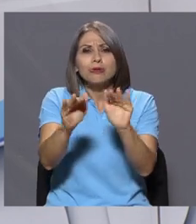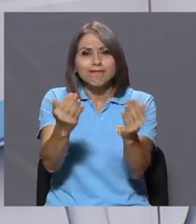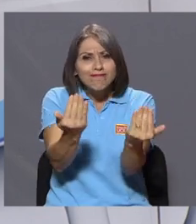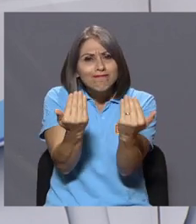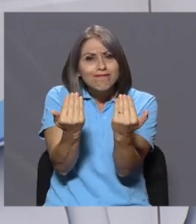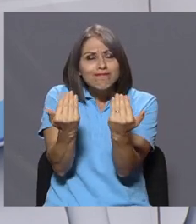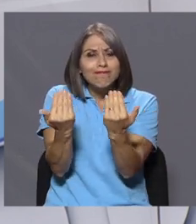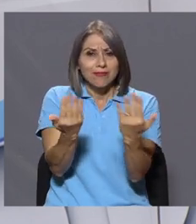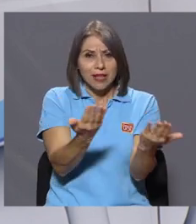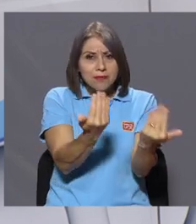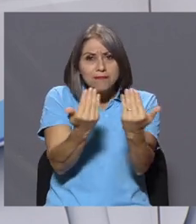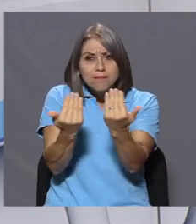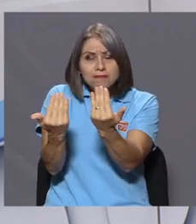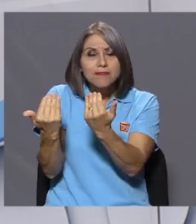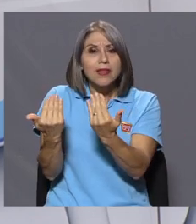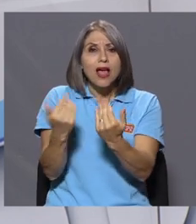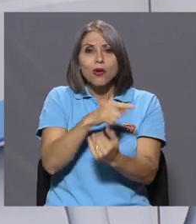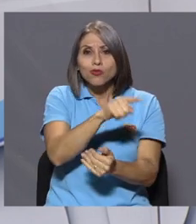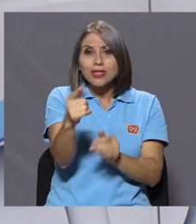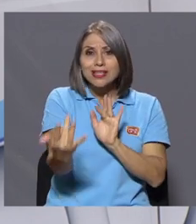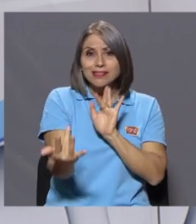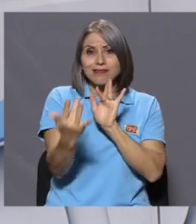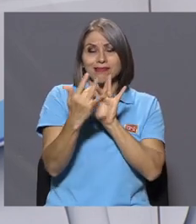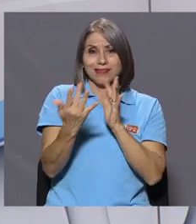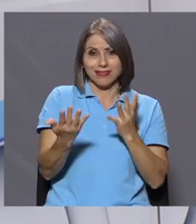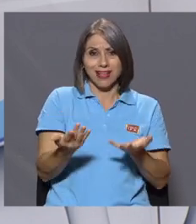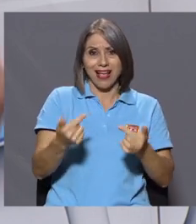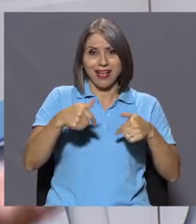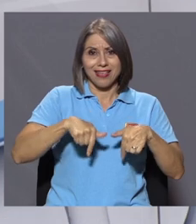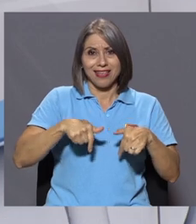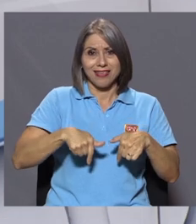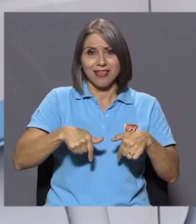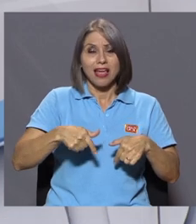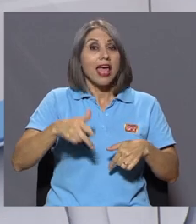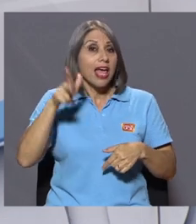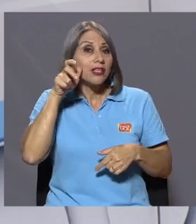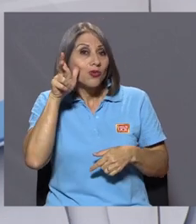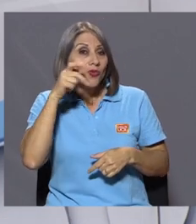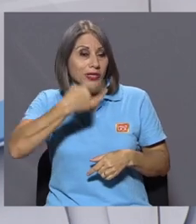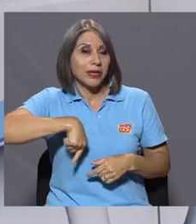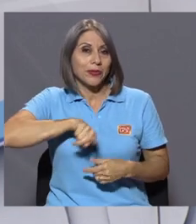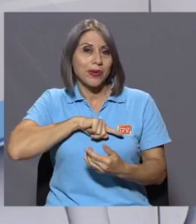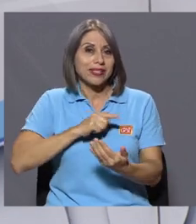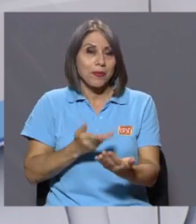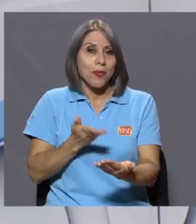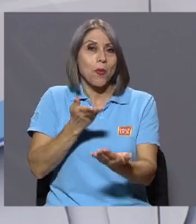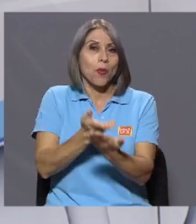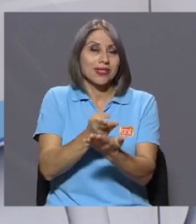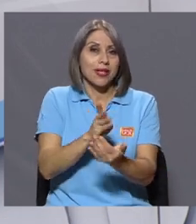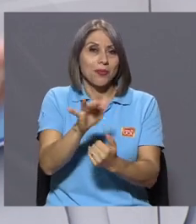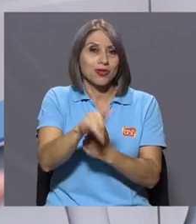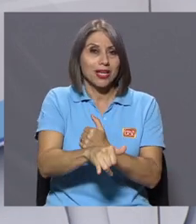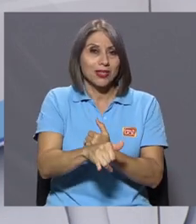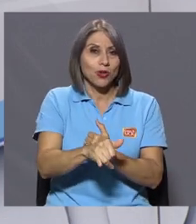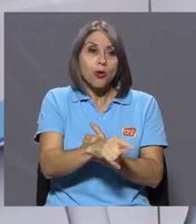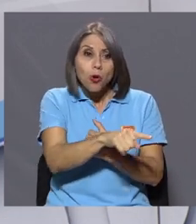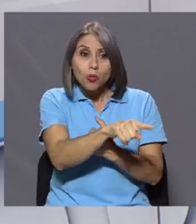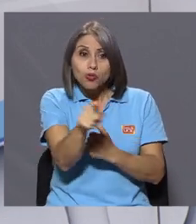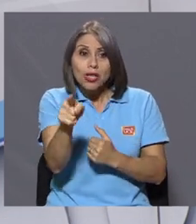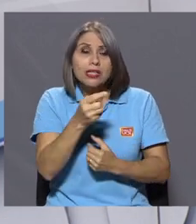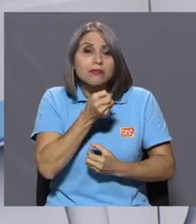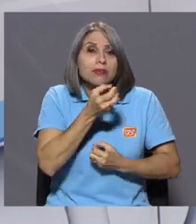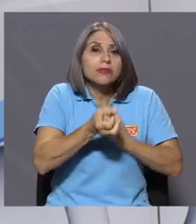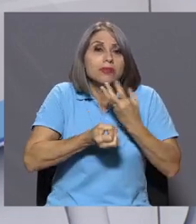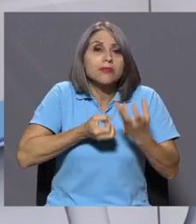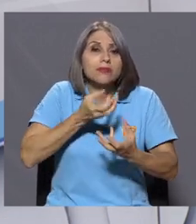hacerles una convocatoria a que nos escuchen, que escuchen la propuesta del proyecto, que queremos escucharlos, queremos